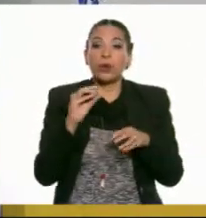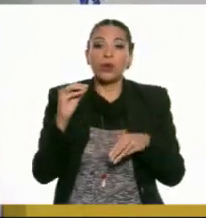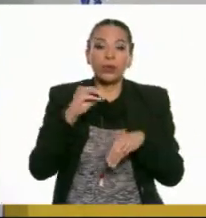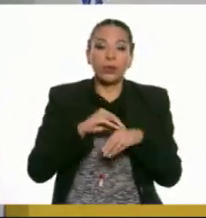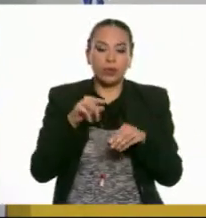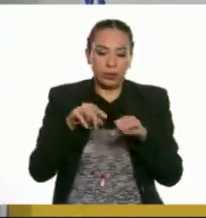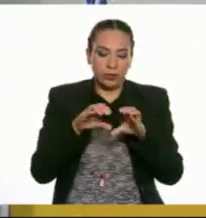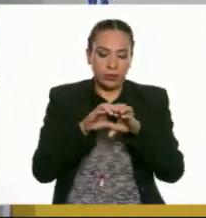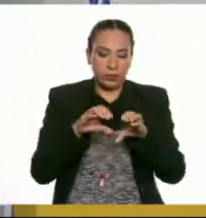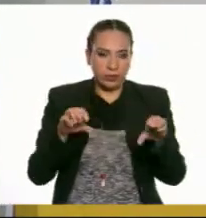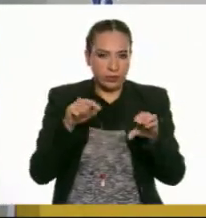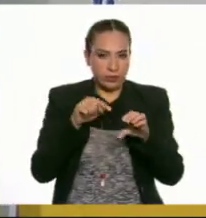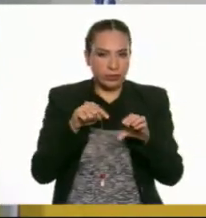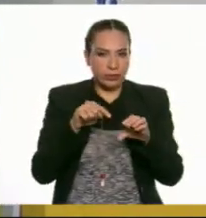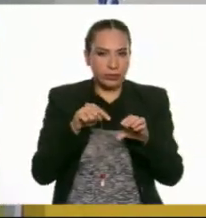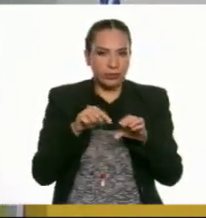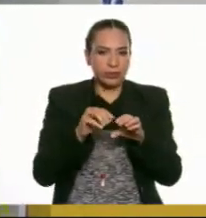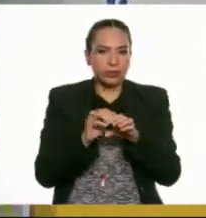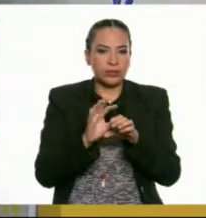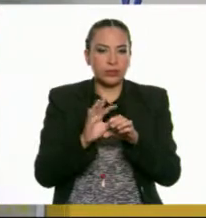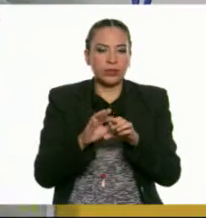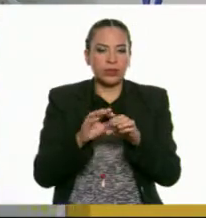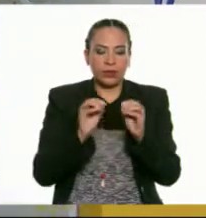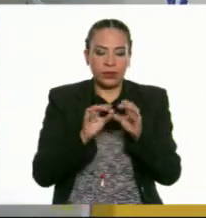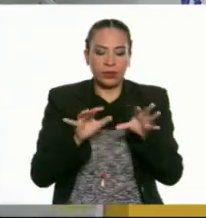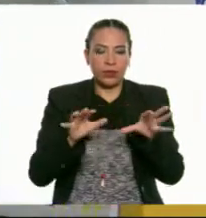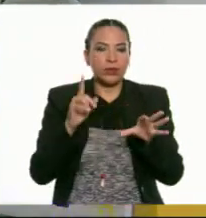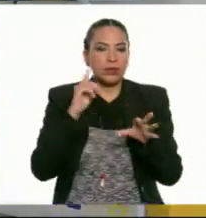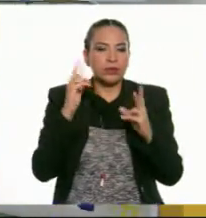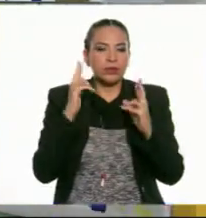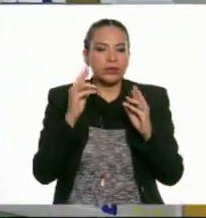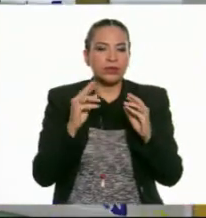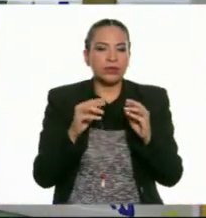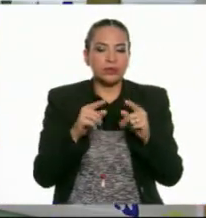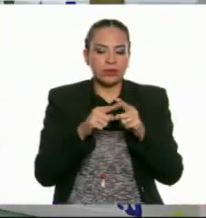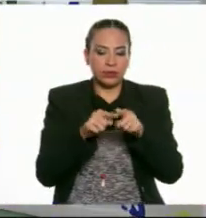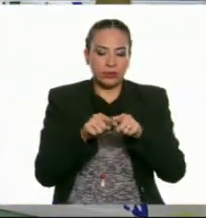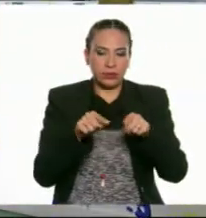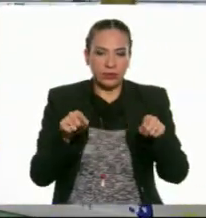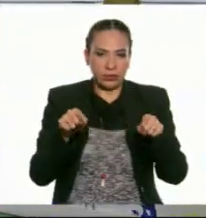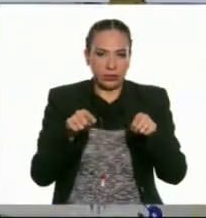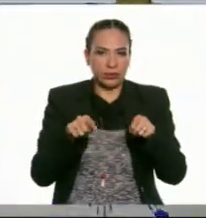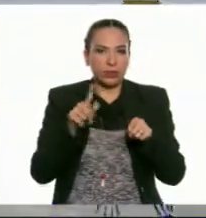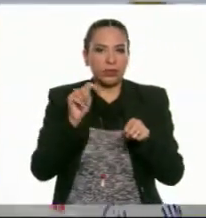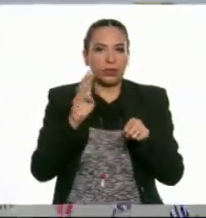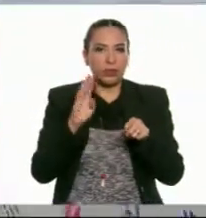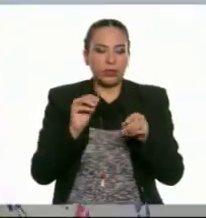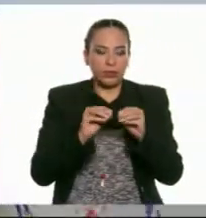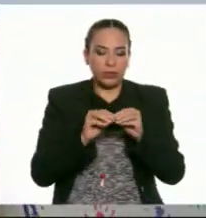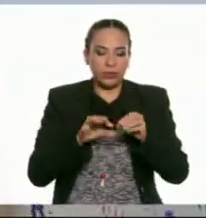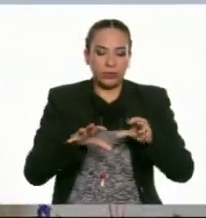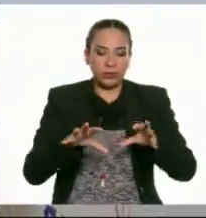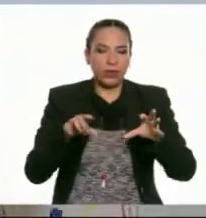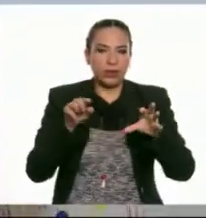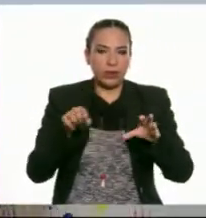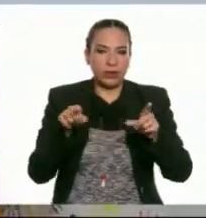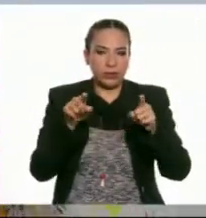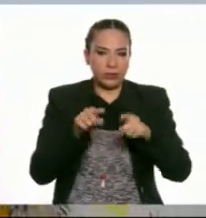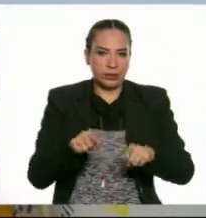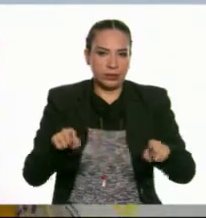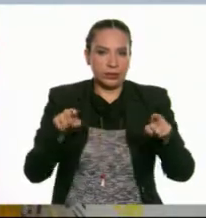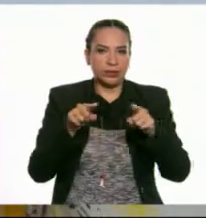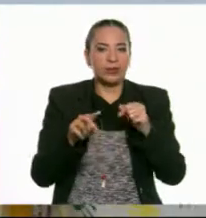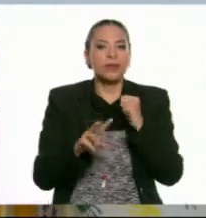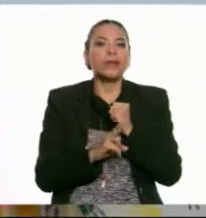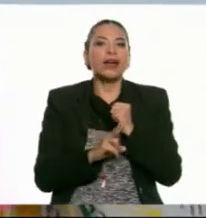colocarlo aquí, en este agujero, las ondas sonoras atravesan el tubo y se redireccionan con los